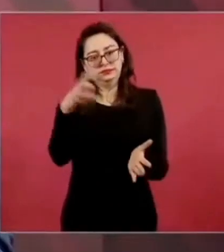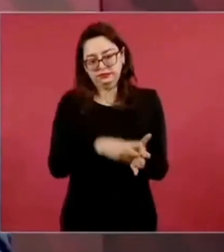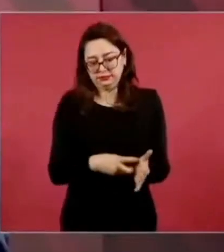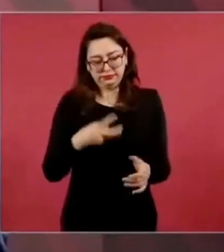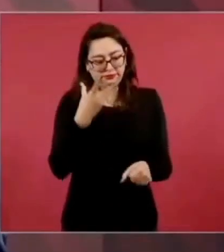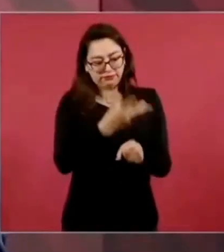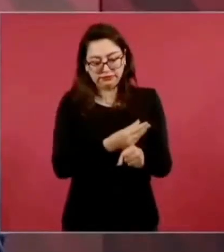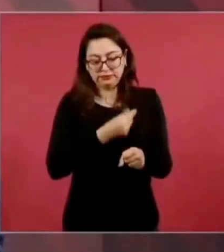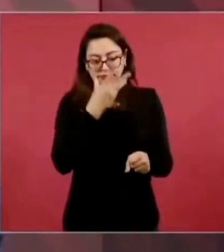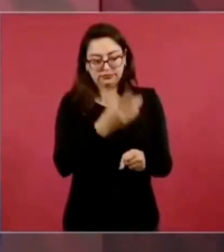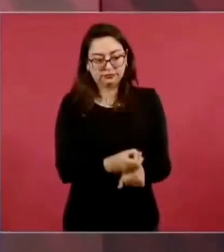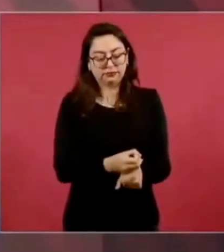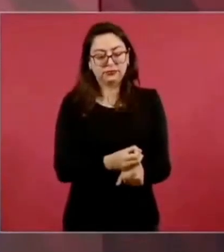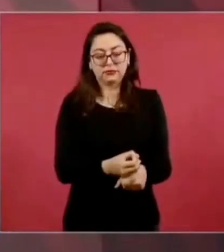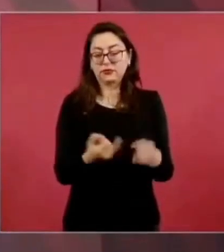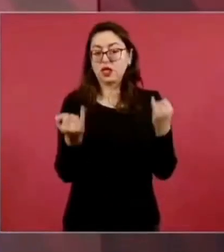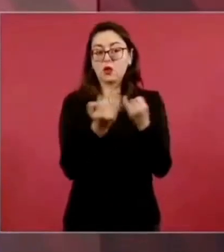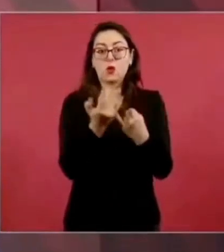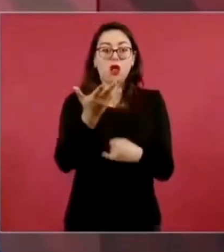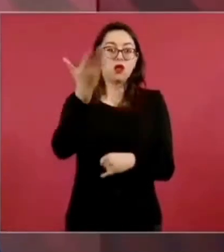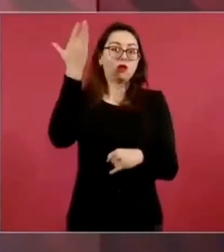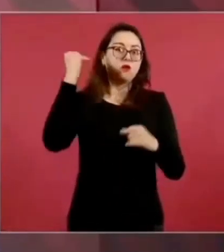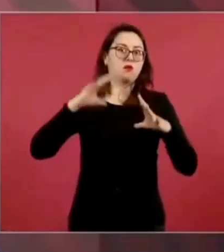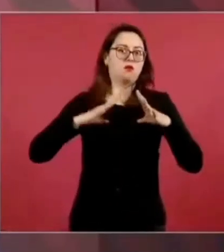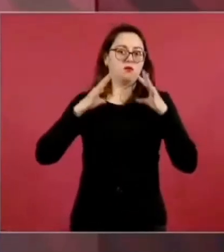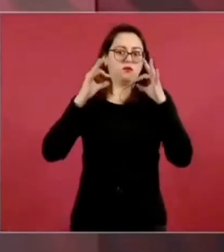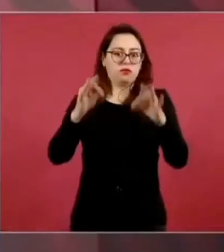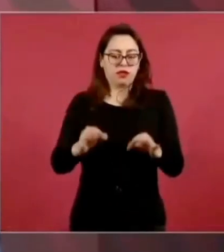de la revolución